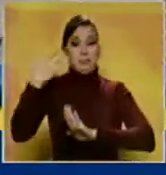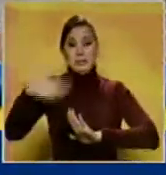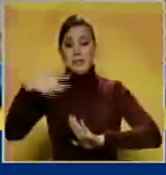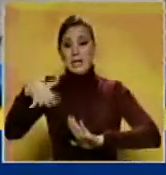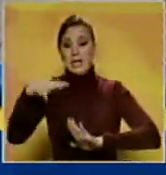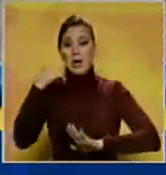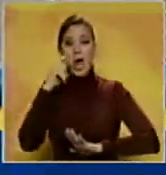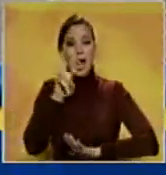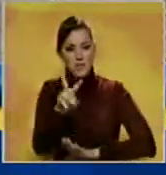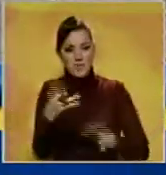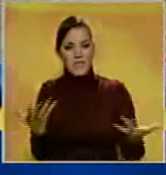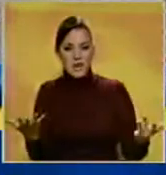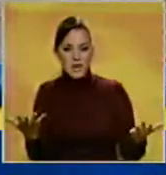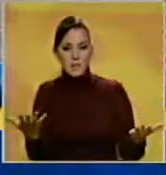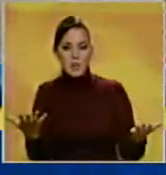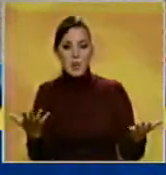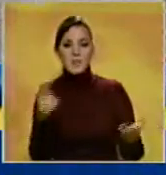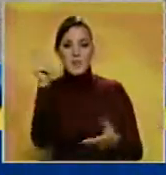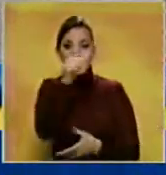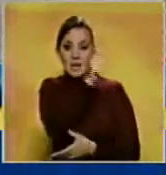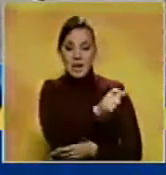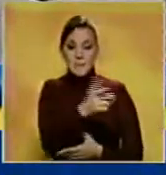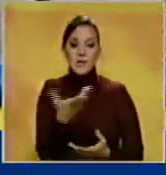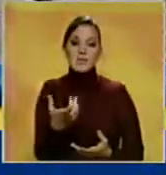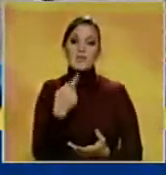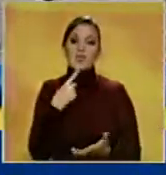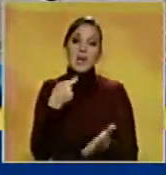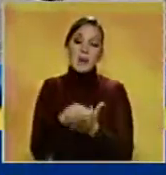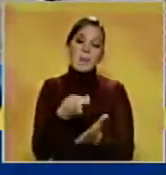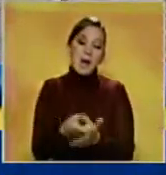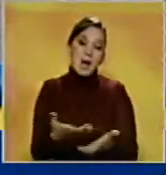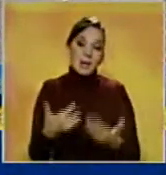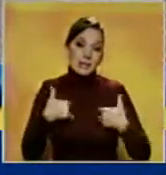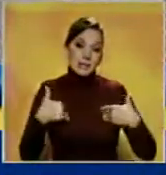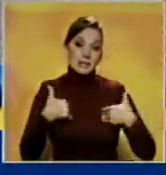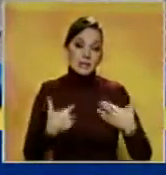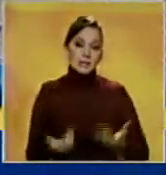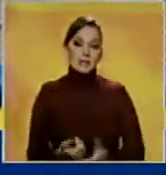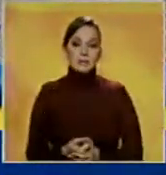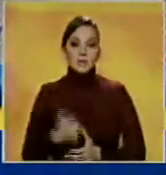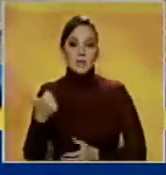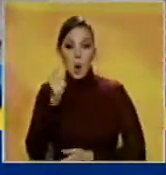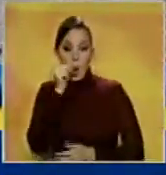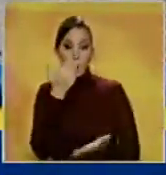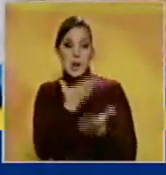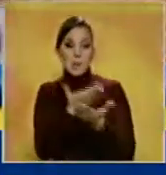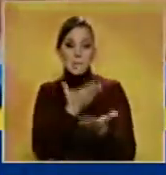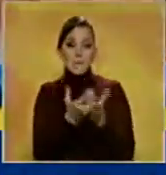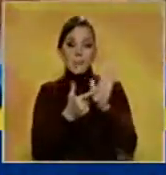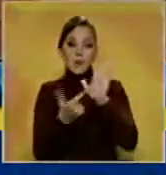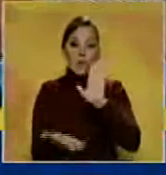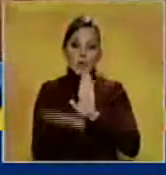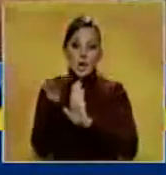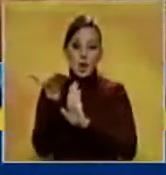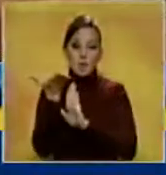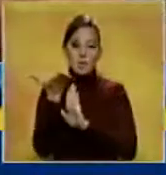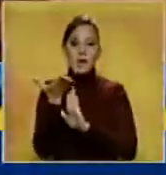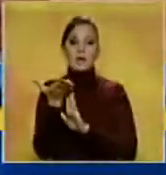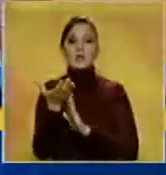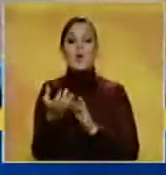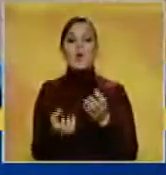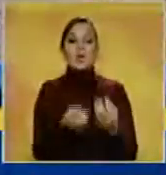como estamos viendo ahora que el consumidor final es el está pagando las consecuencias. Gerson Hernández propone el aumento de la producción nacional.